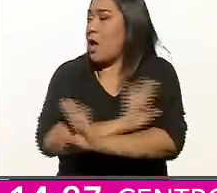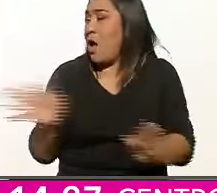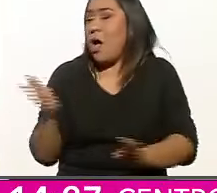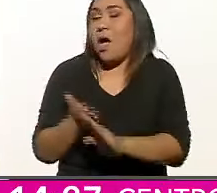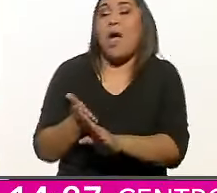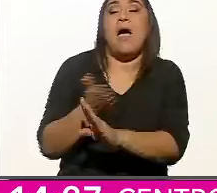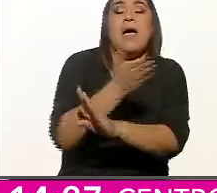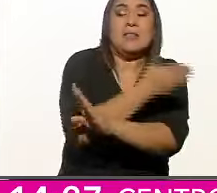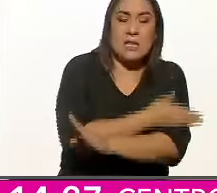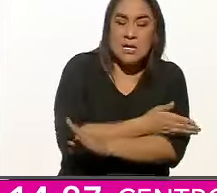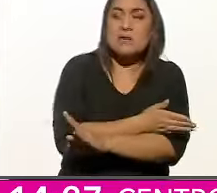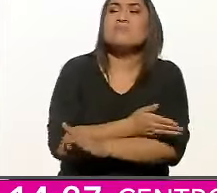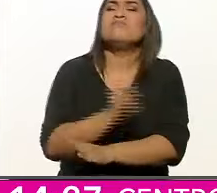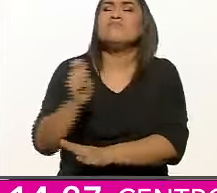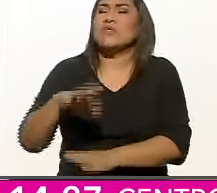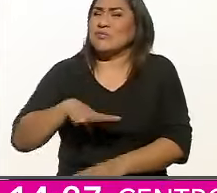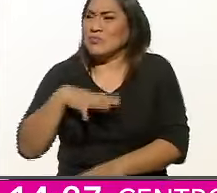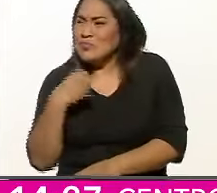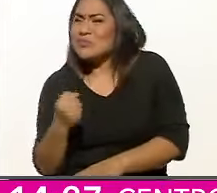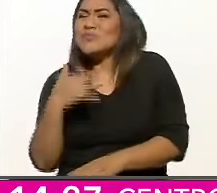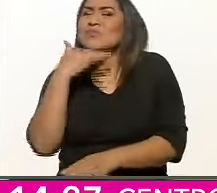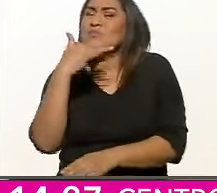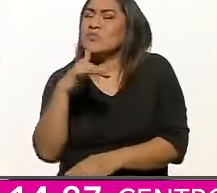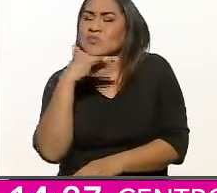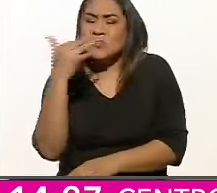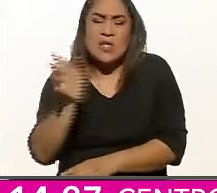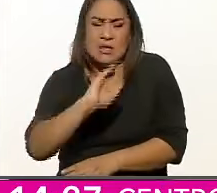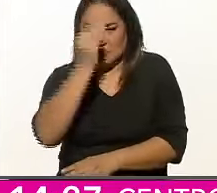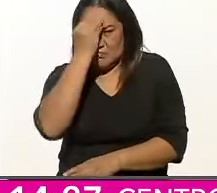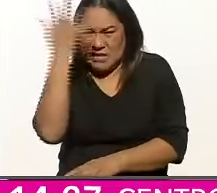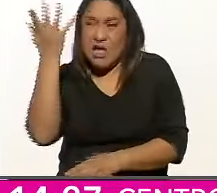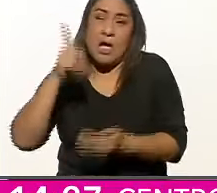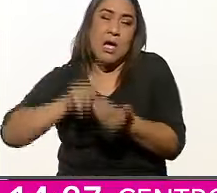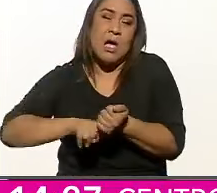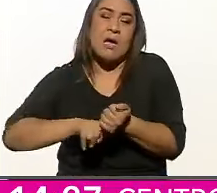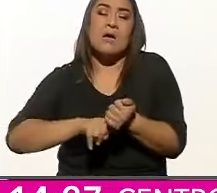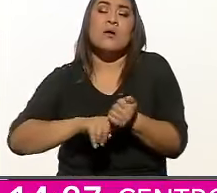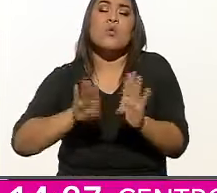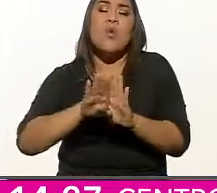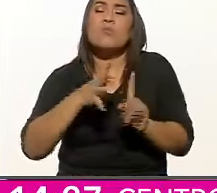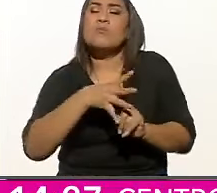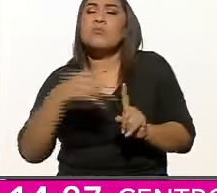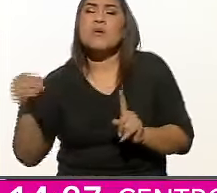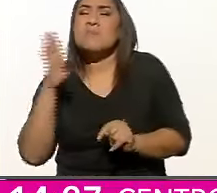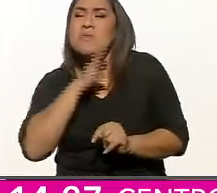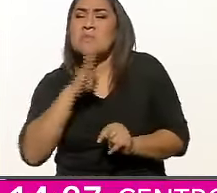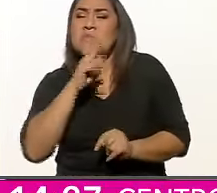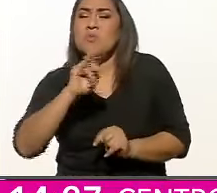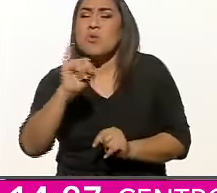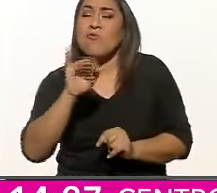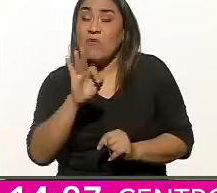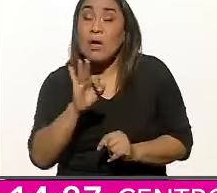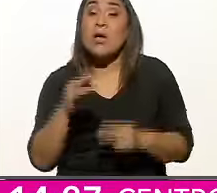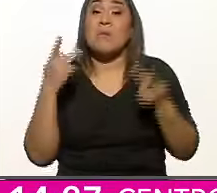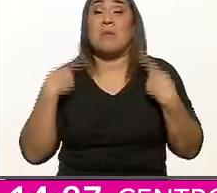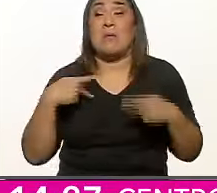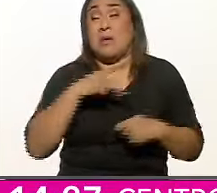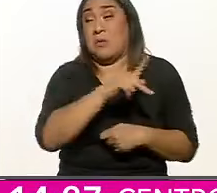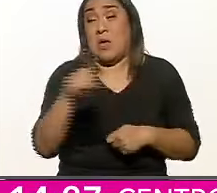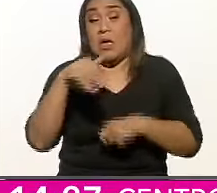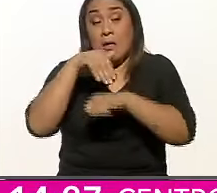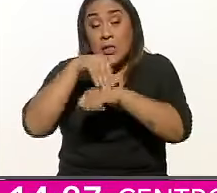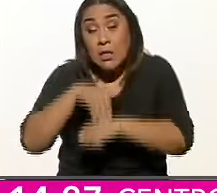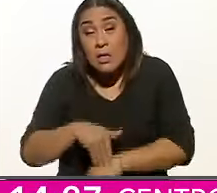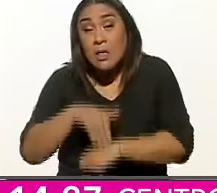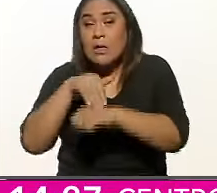han de quedar el nepotismo y la corrupción que infectan al poder judicial. Ciervas y siervos han de ser